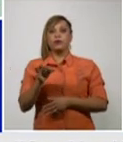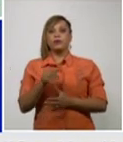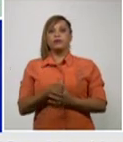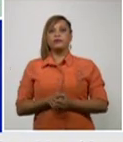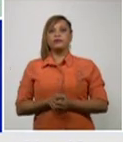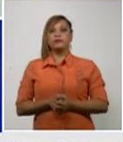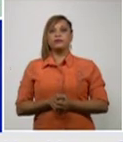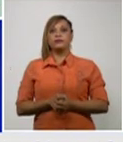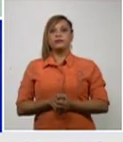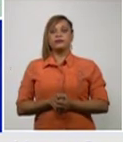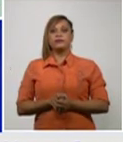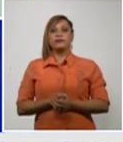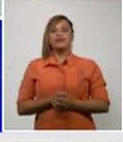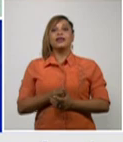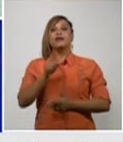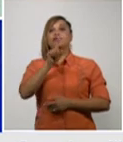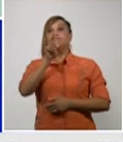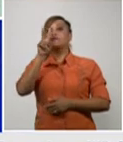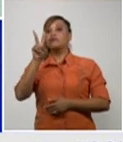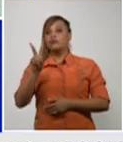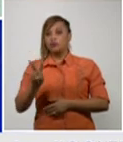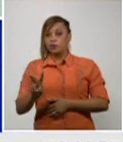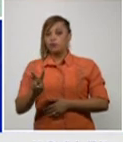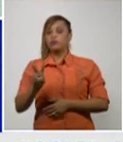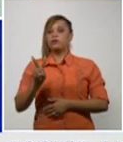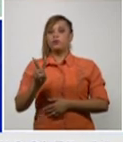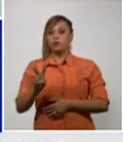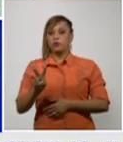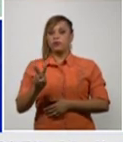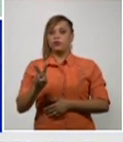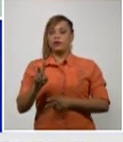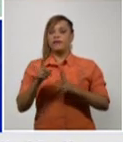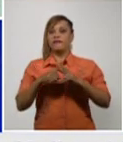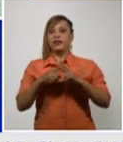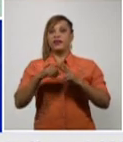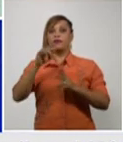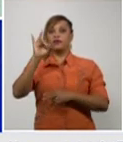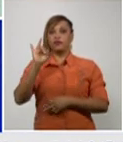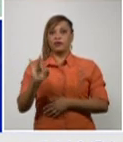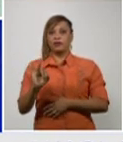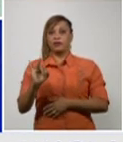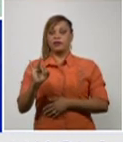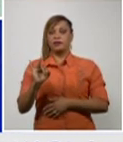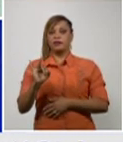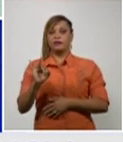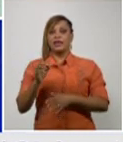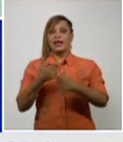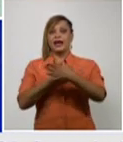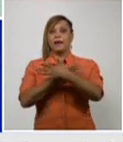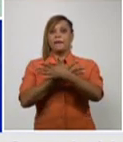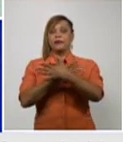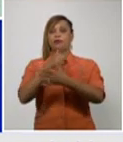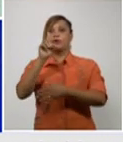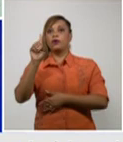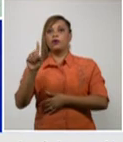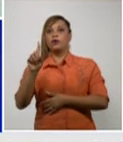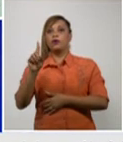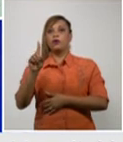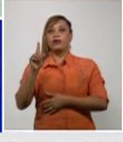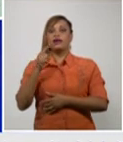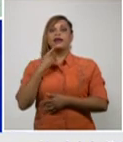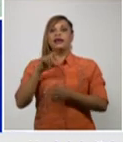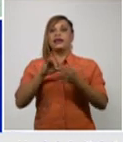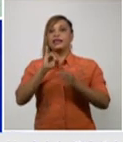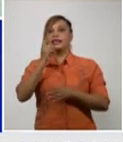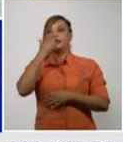de 12 casos de Bayamo 7 de Campechuela de Guisa Yara